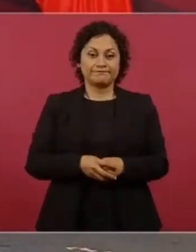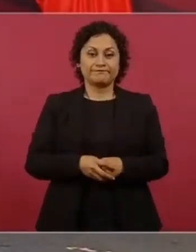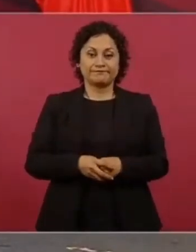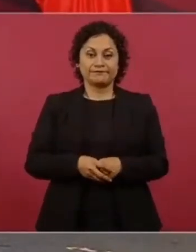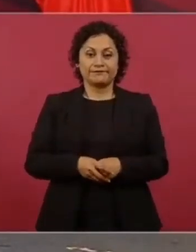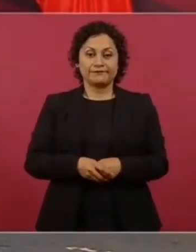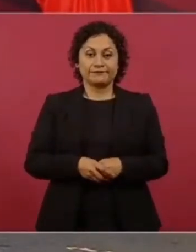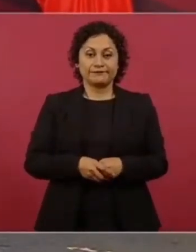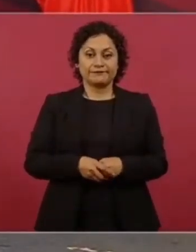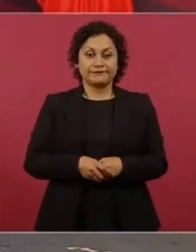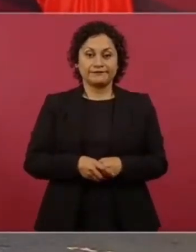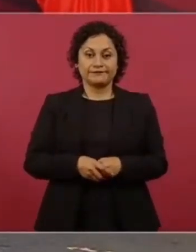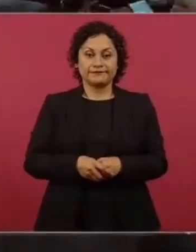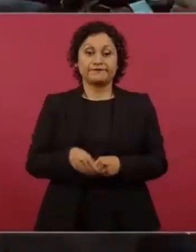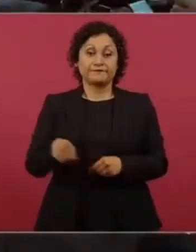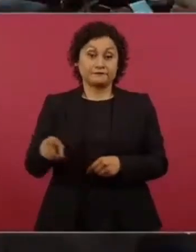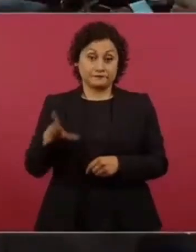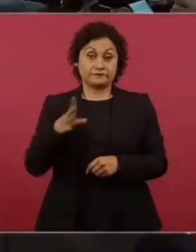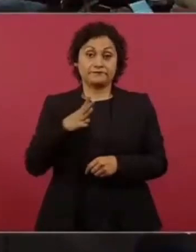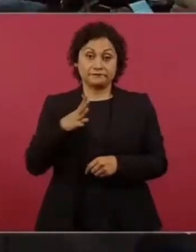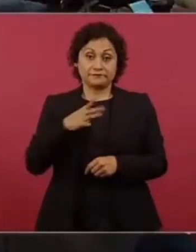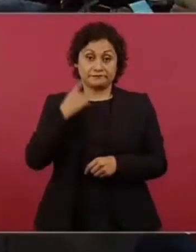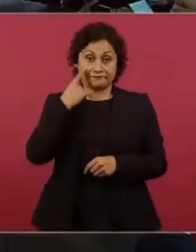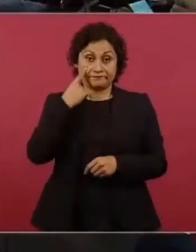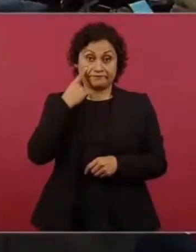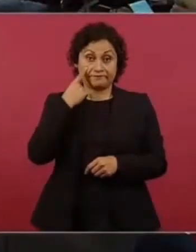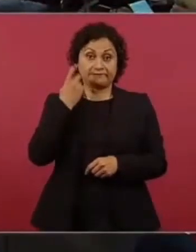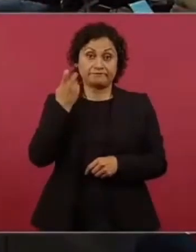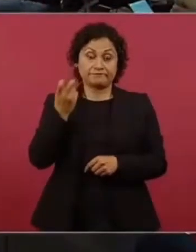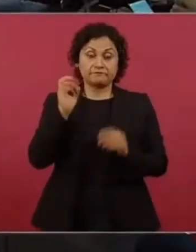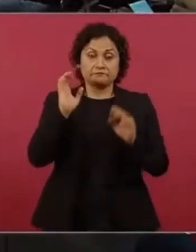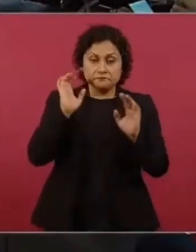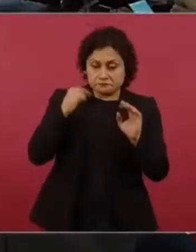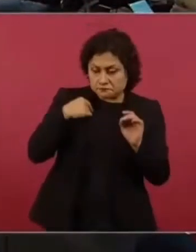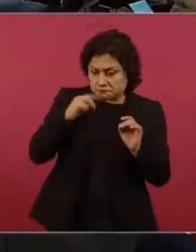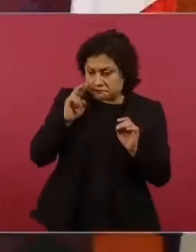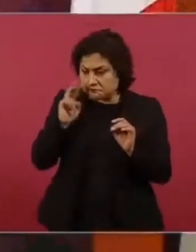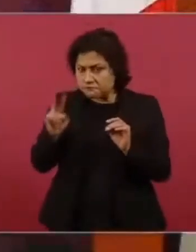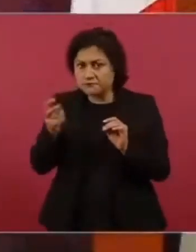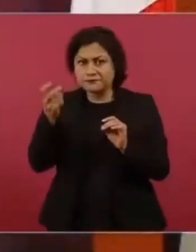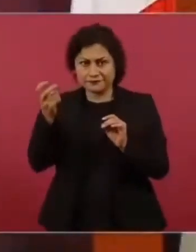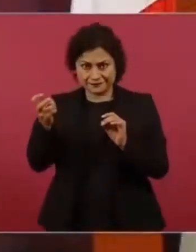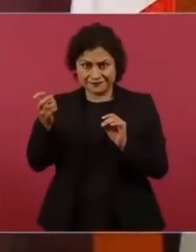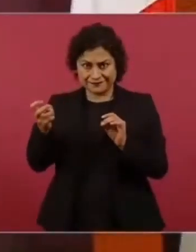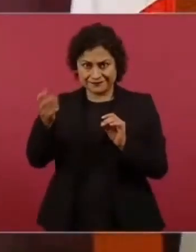Y aquí está dividido, exactamente. Esta es, me imagino, que es la parte de PEME.